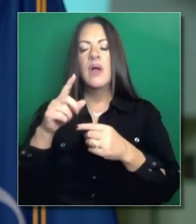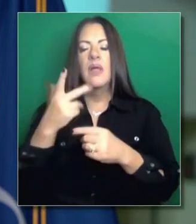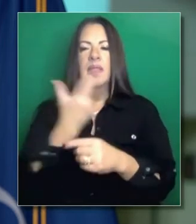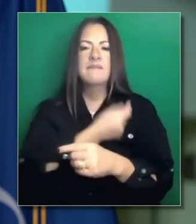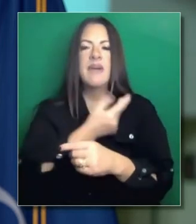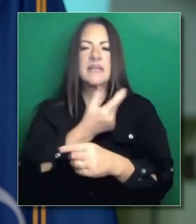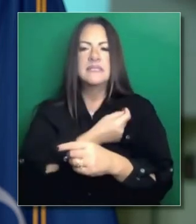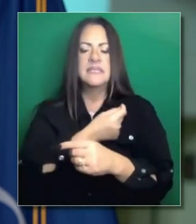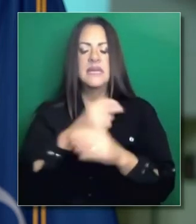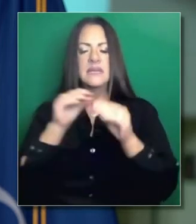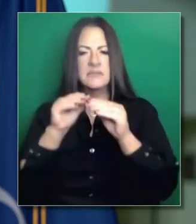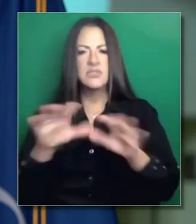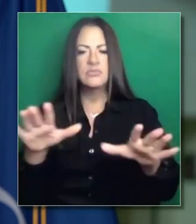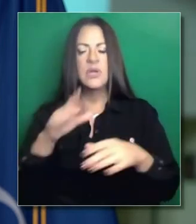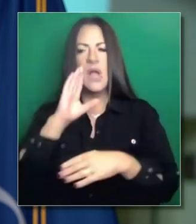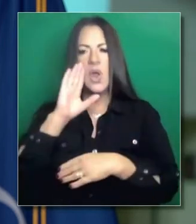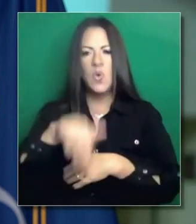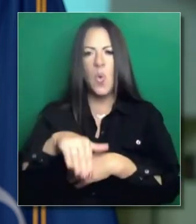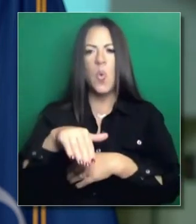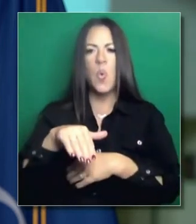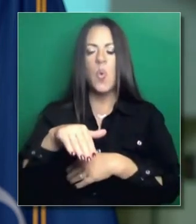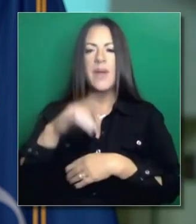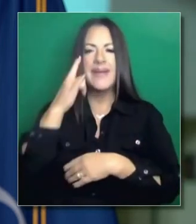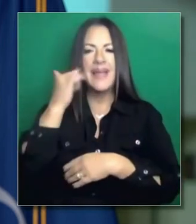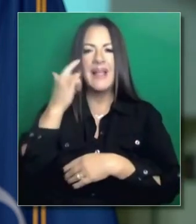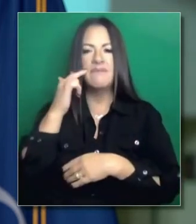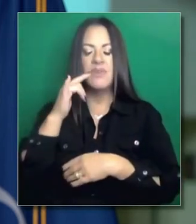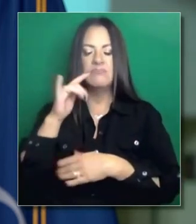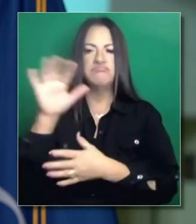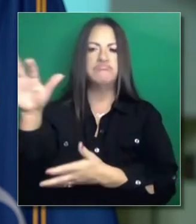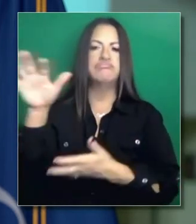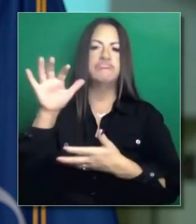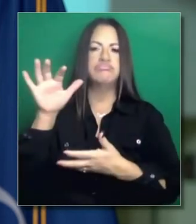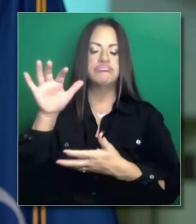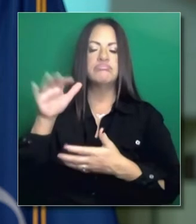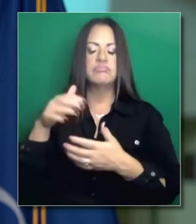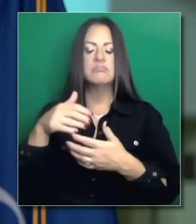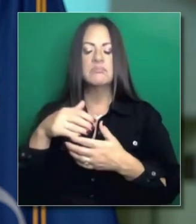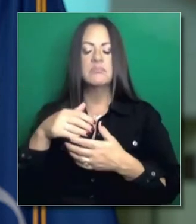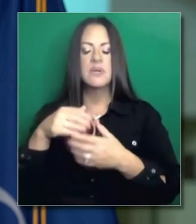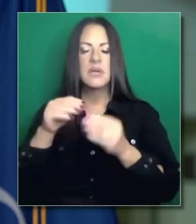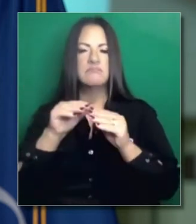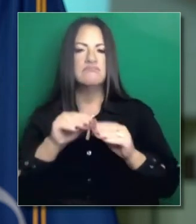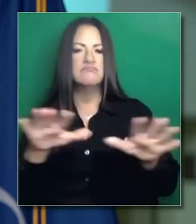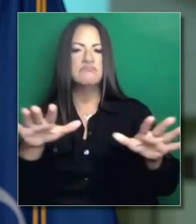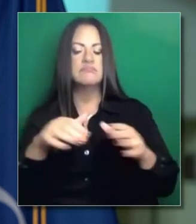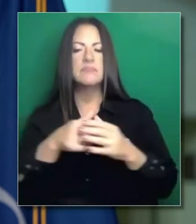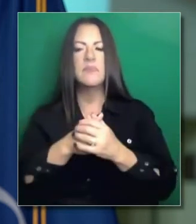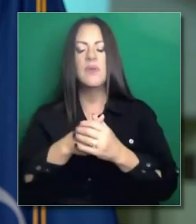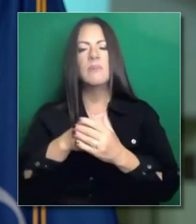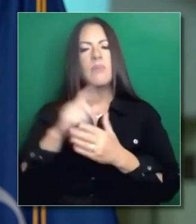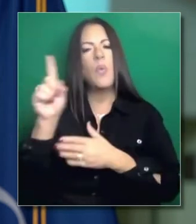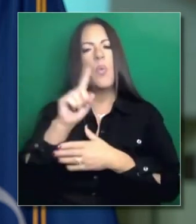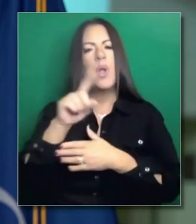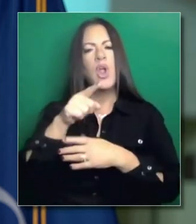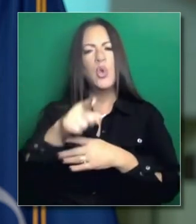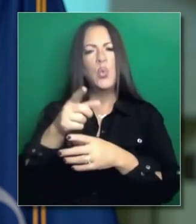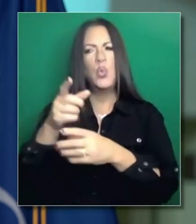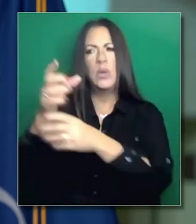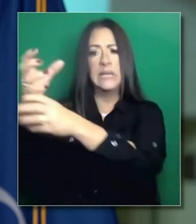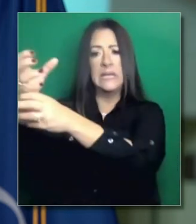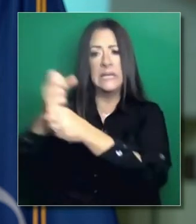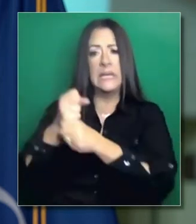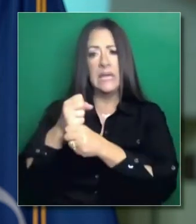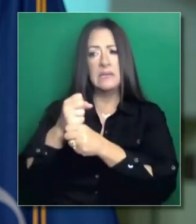de la vacuna. Nosotros en California hemos recibido tres veces más de dosis que han sido distribuidas.